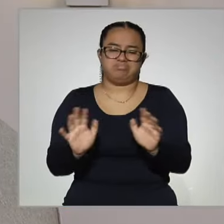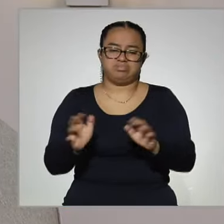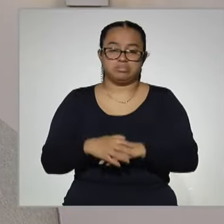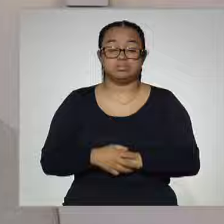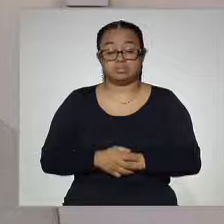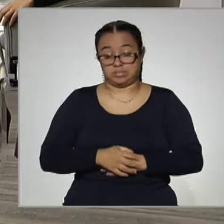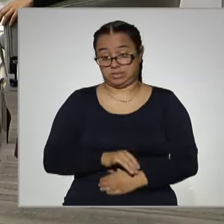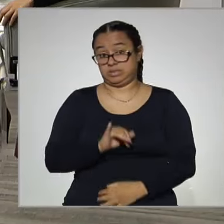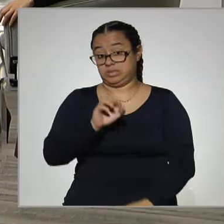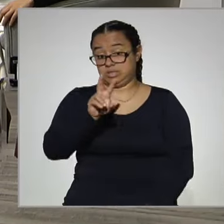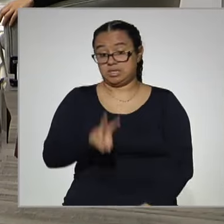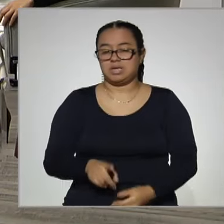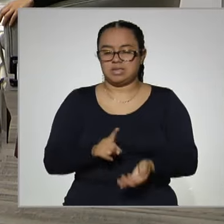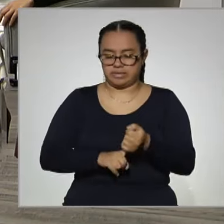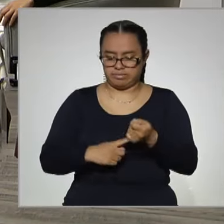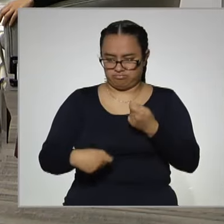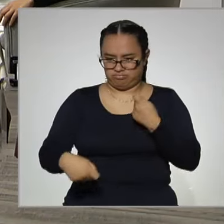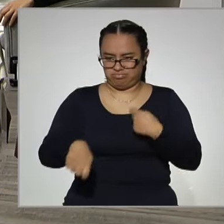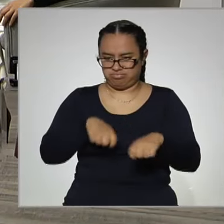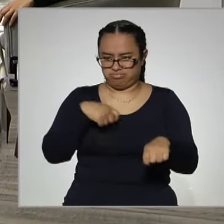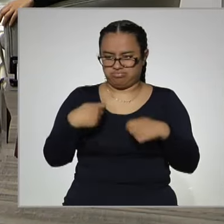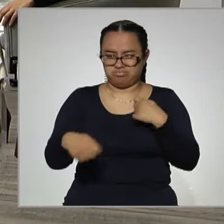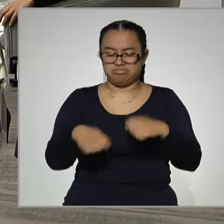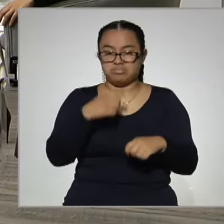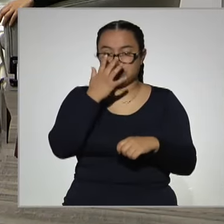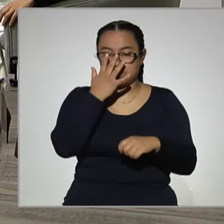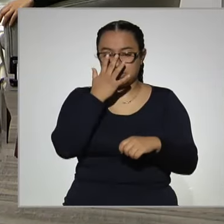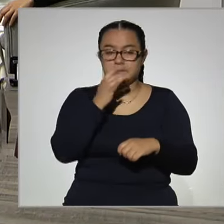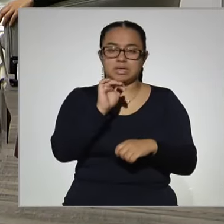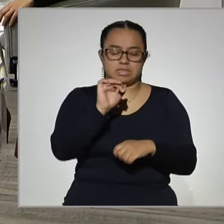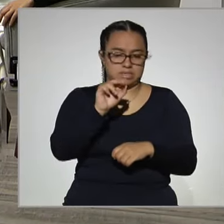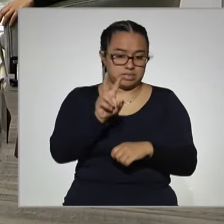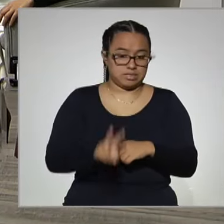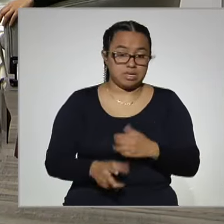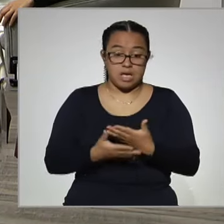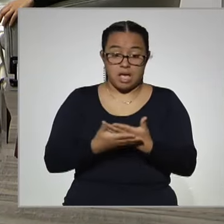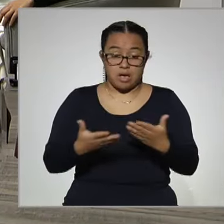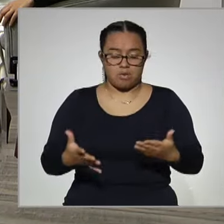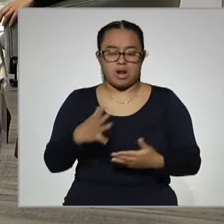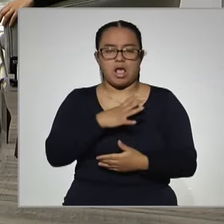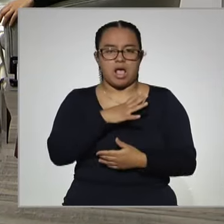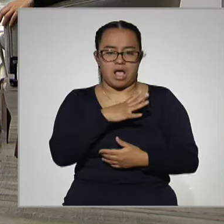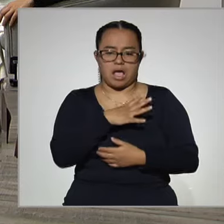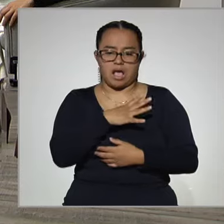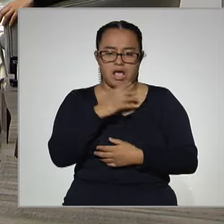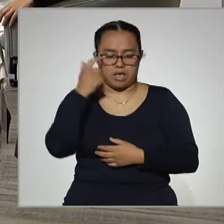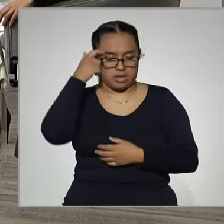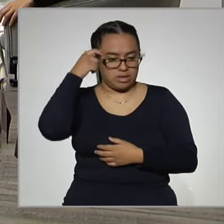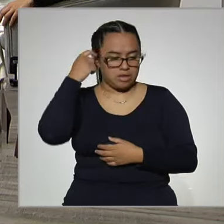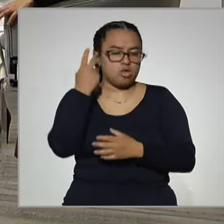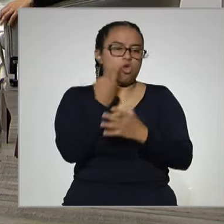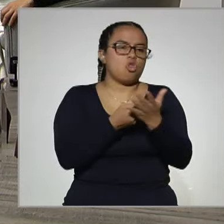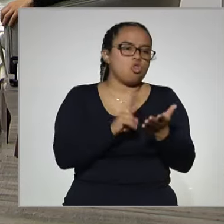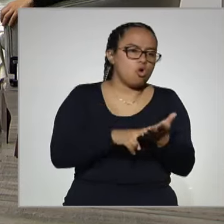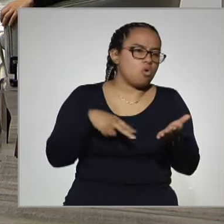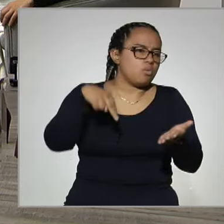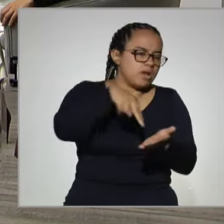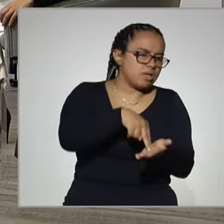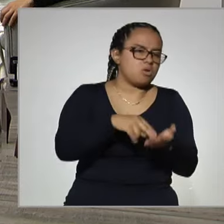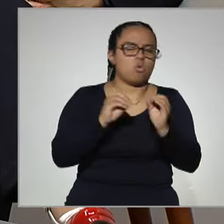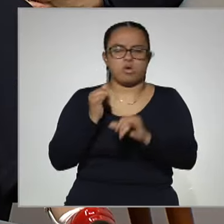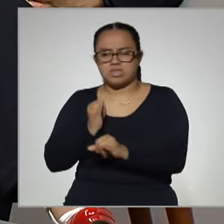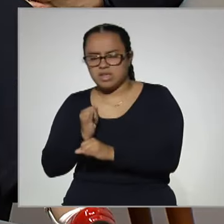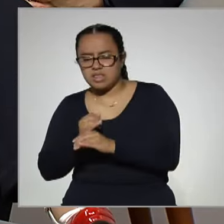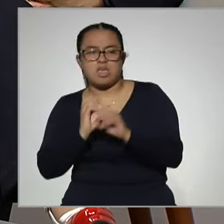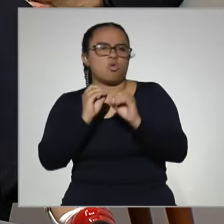hay un hecho. Esta flexibilidad es una realidad, ¿no? Ahora tenemos esta posibilidad de semipresencial, presencial, en